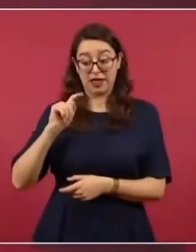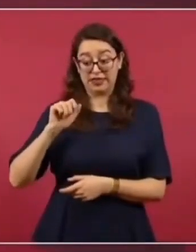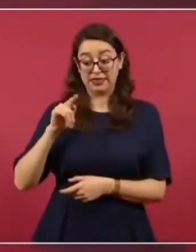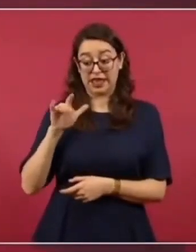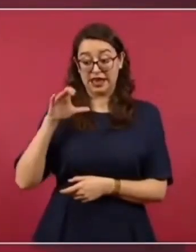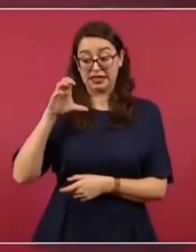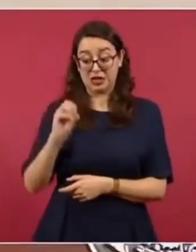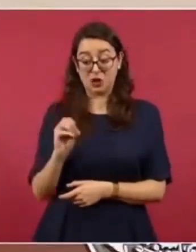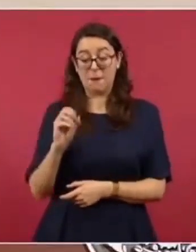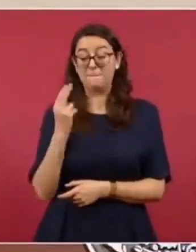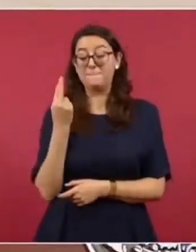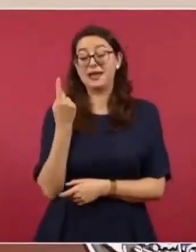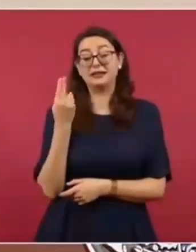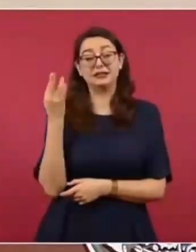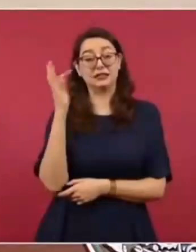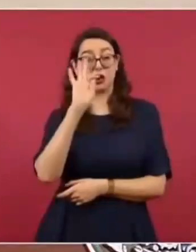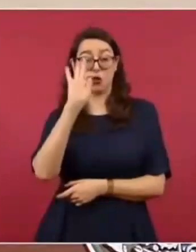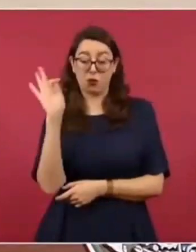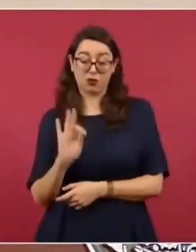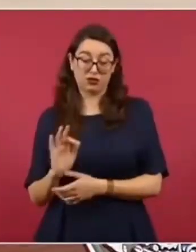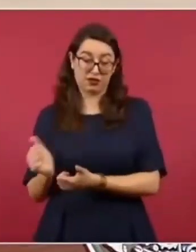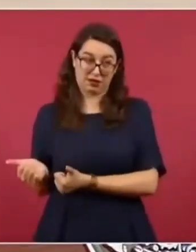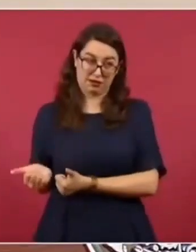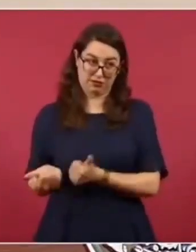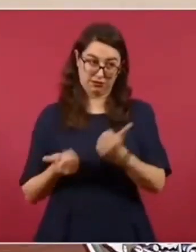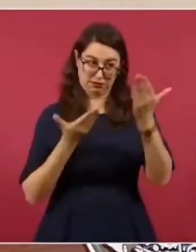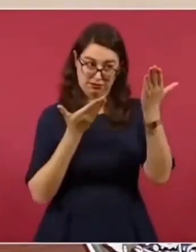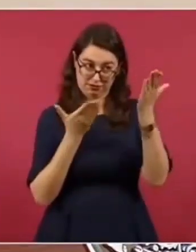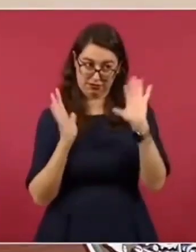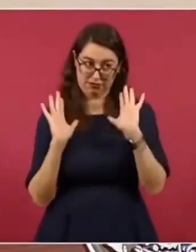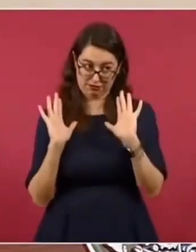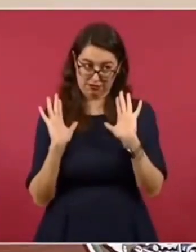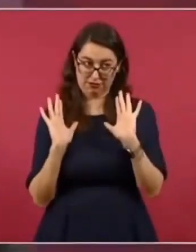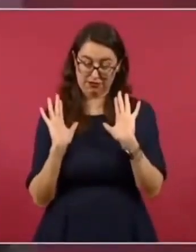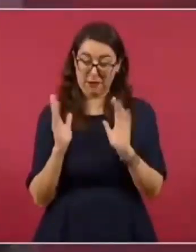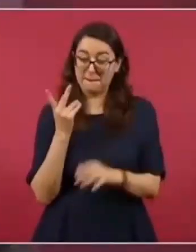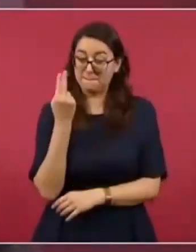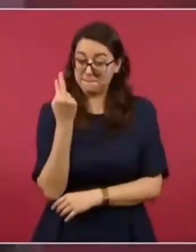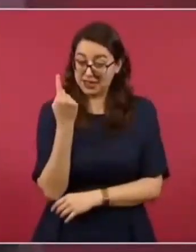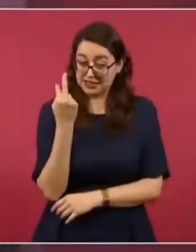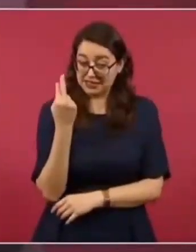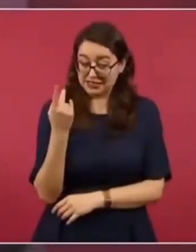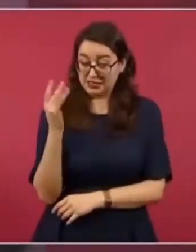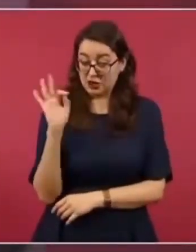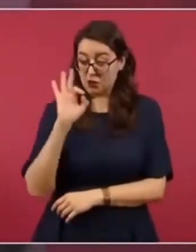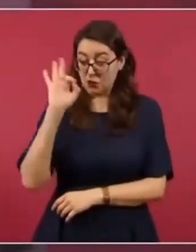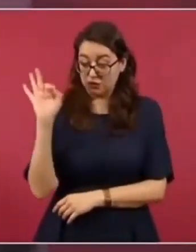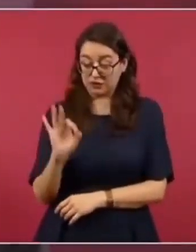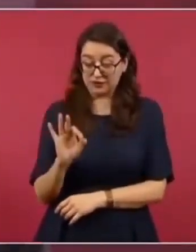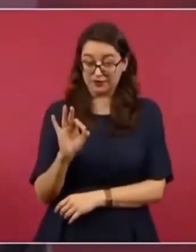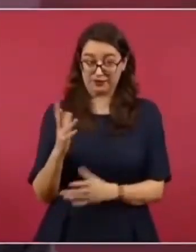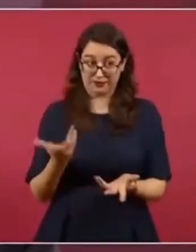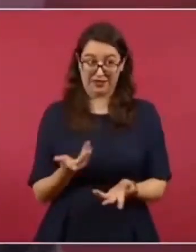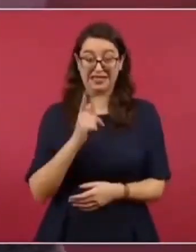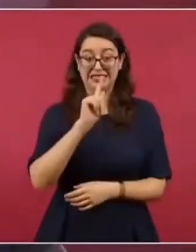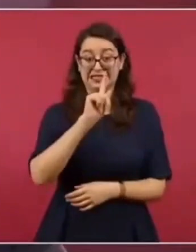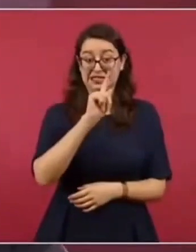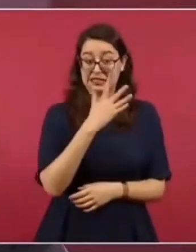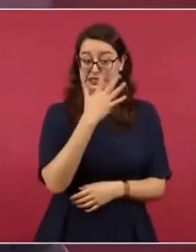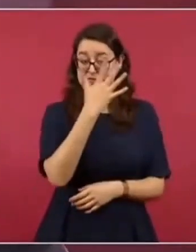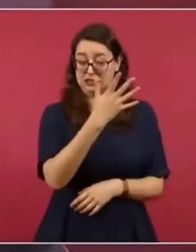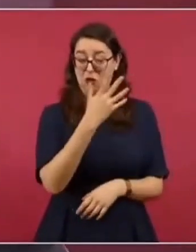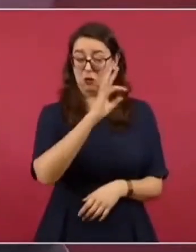El 75% del fentanilo que consumen en Estados Unidos llega por Estados Unidos y por Canadá.